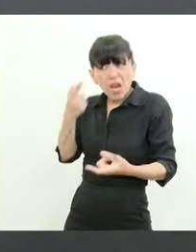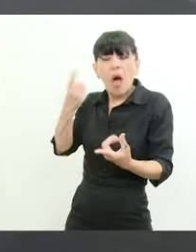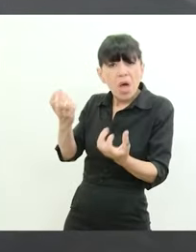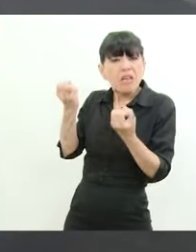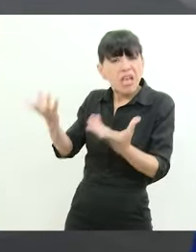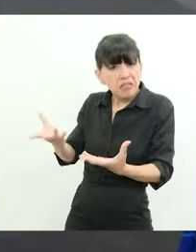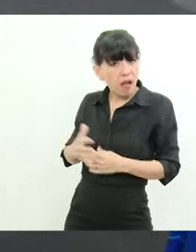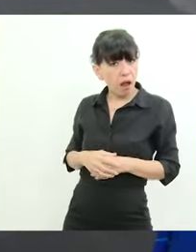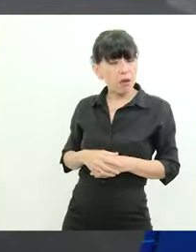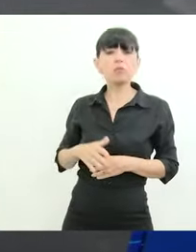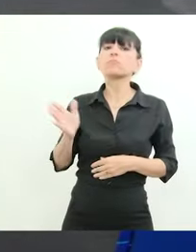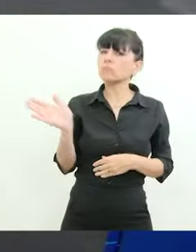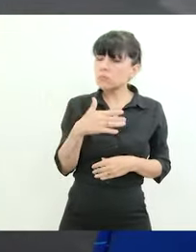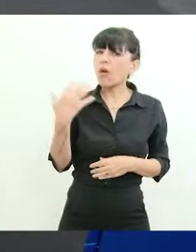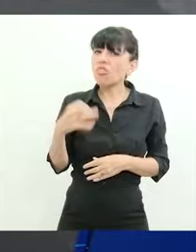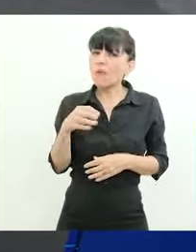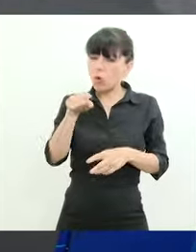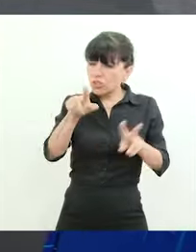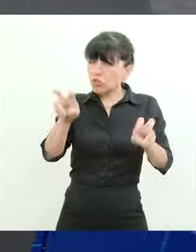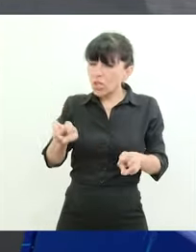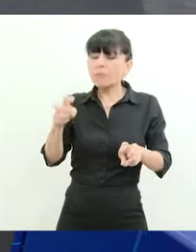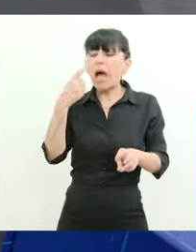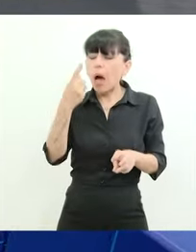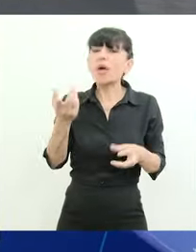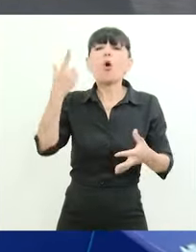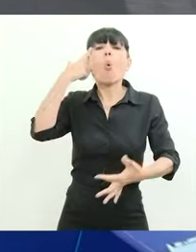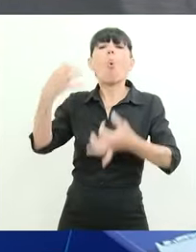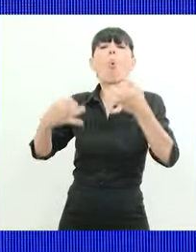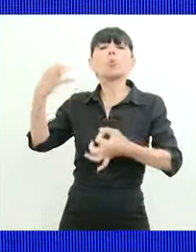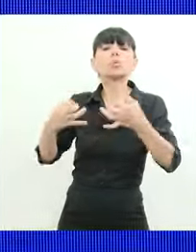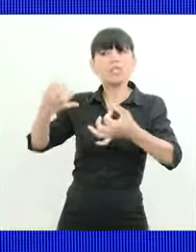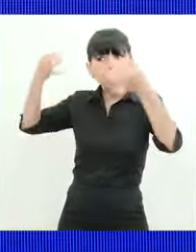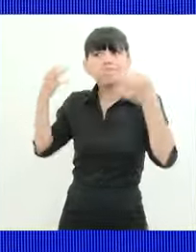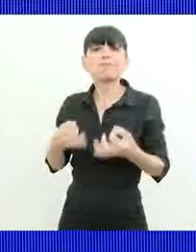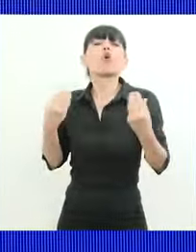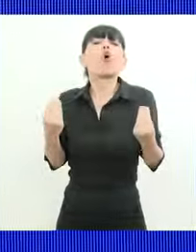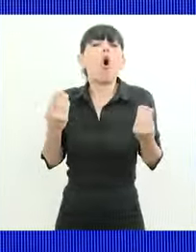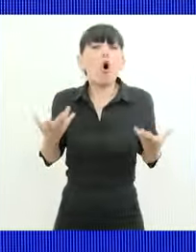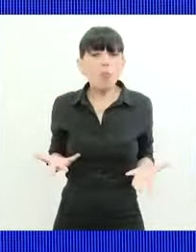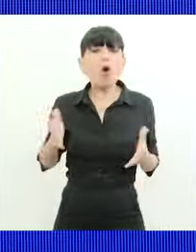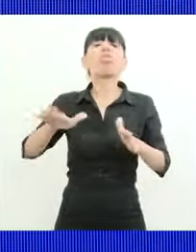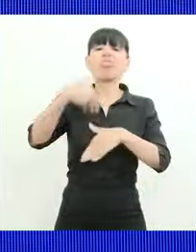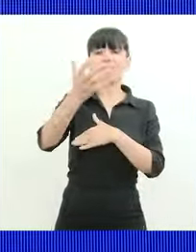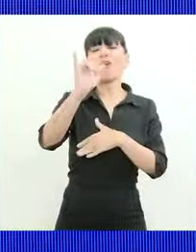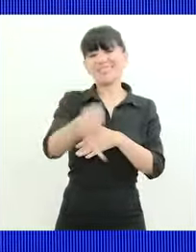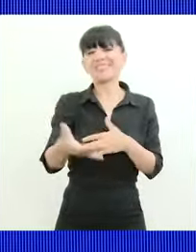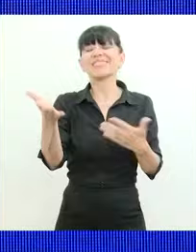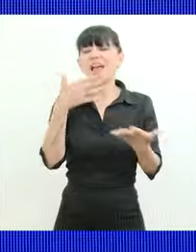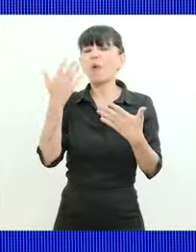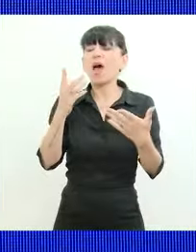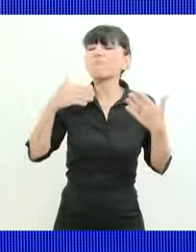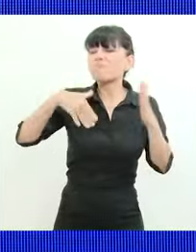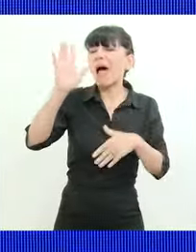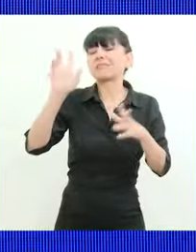animémonos primero a discutir cómo le mejoramos el servicio de justicia a la gente y después discutamos lo que involucra más a los políticos